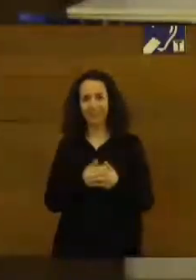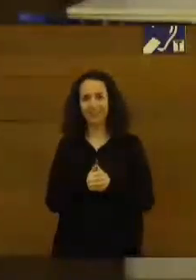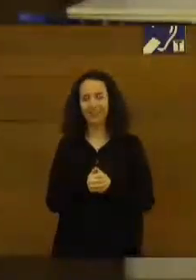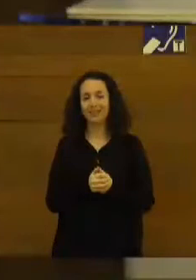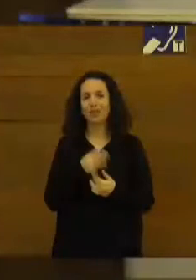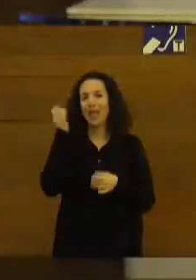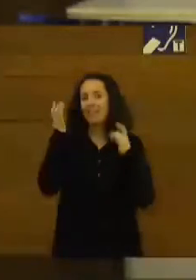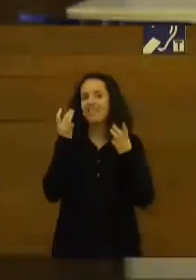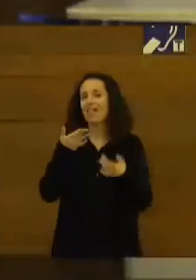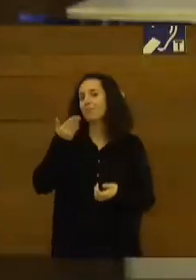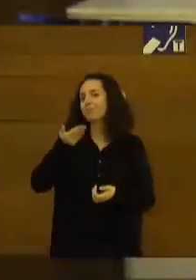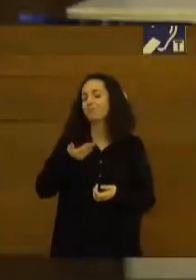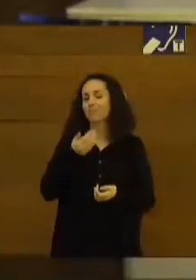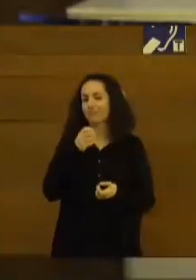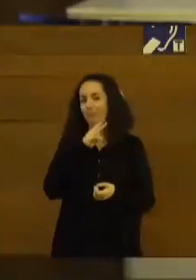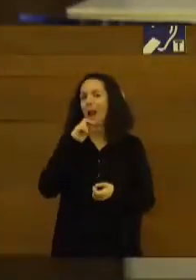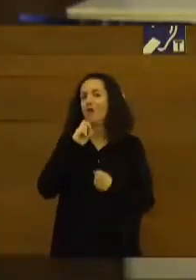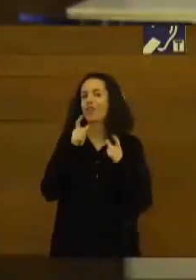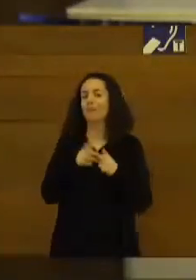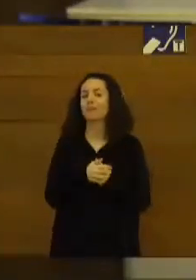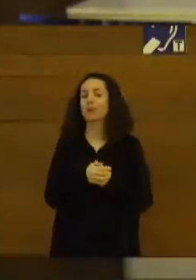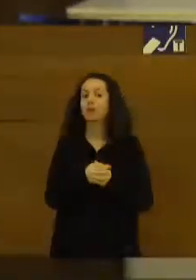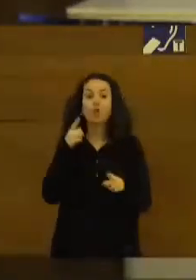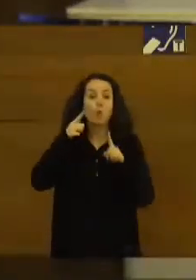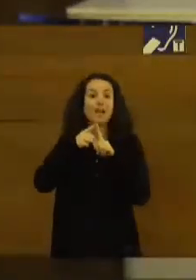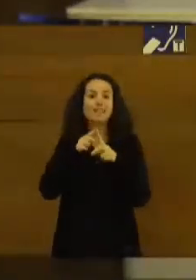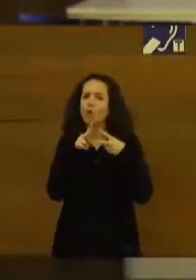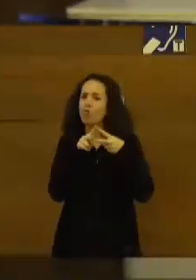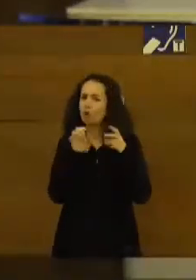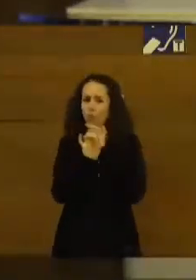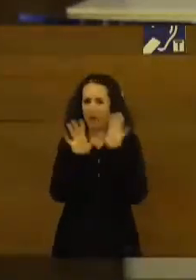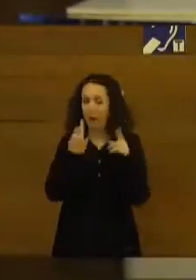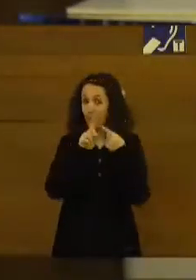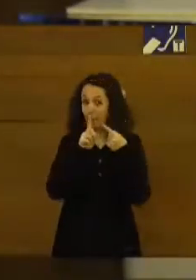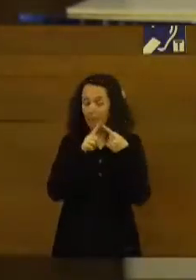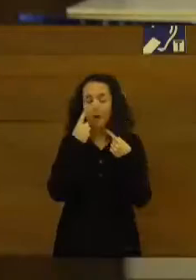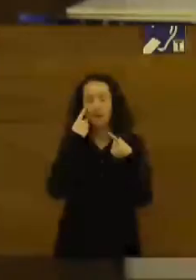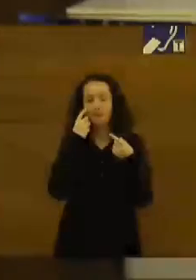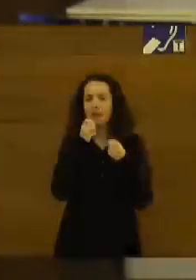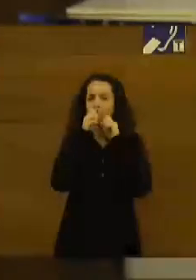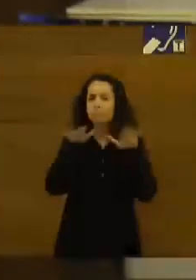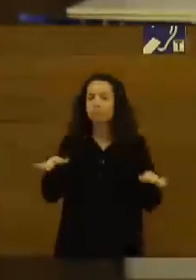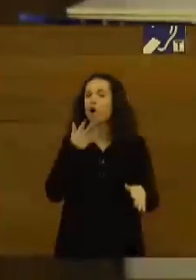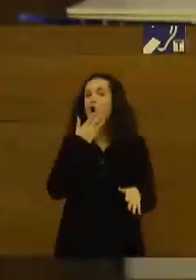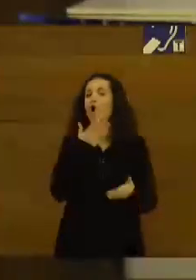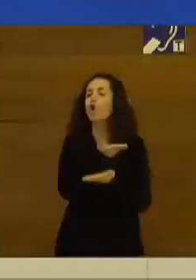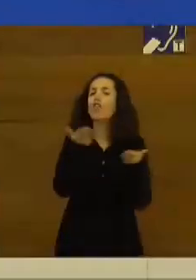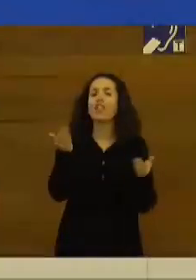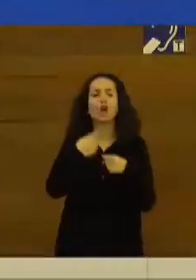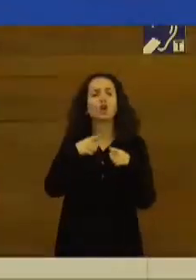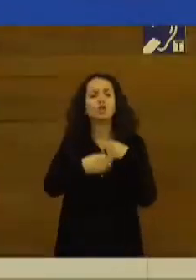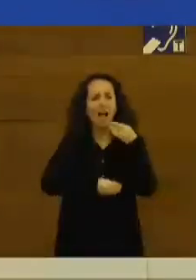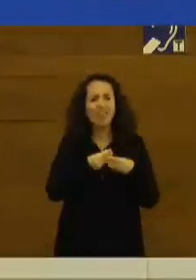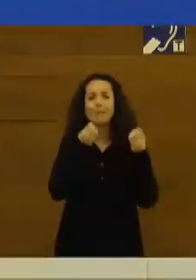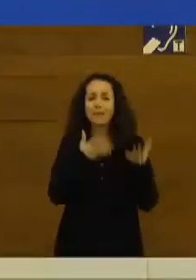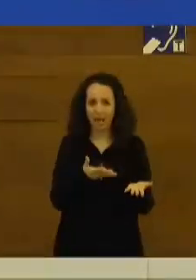actividades destacadas. ¿Con qué objeto? Con dos muy claros. La primera es dar a conocer lo mucho y muy bueno que se está haciendo porque se está